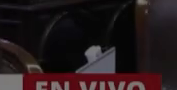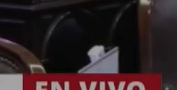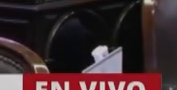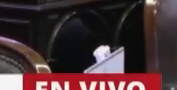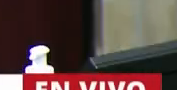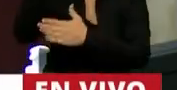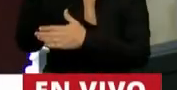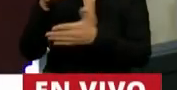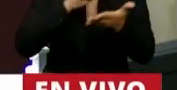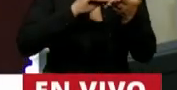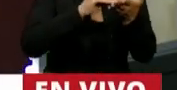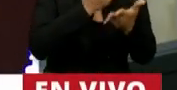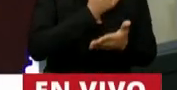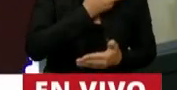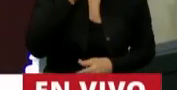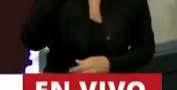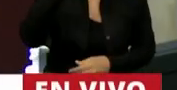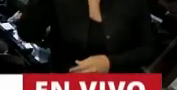Le unizo la palabra a la diputada Frade.